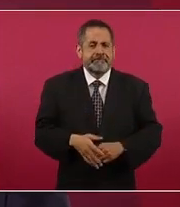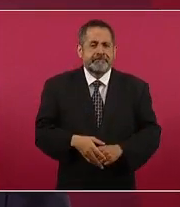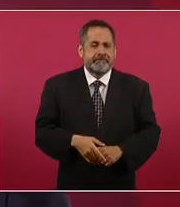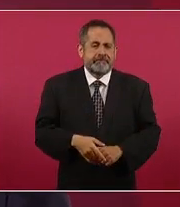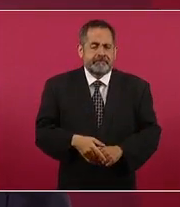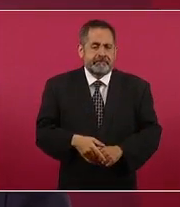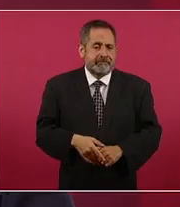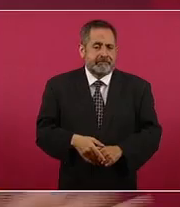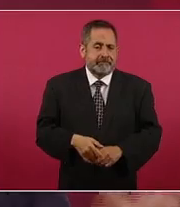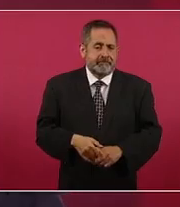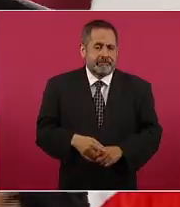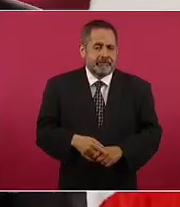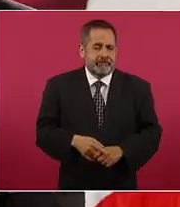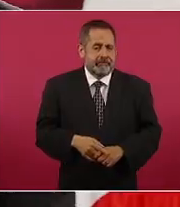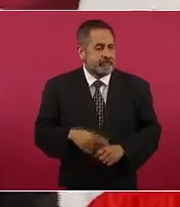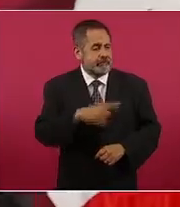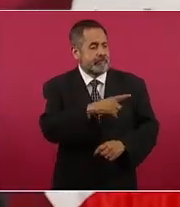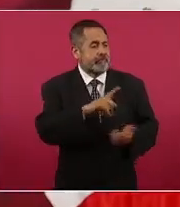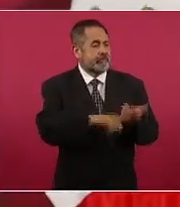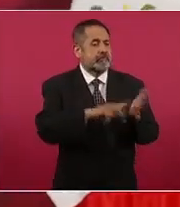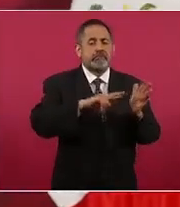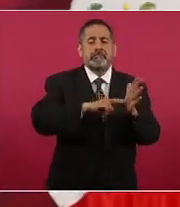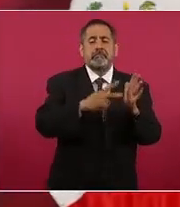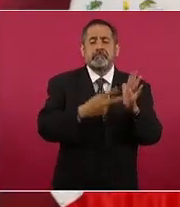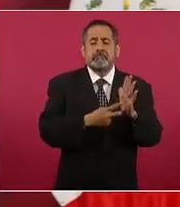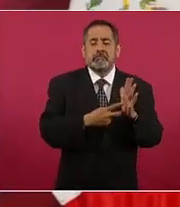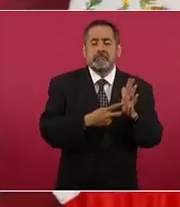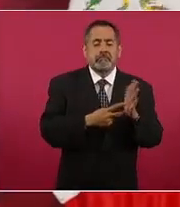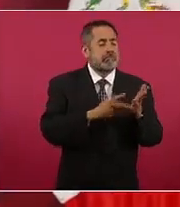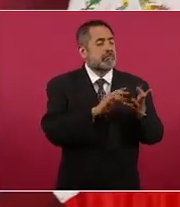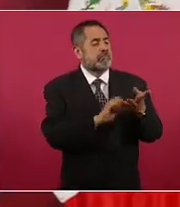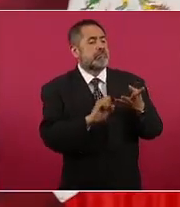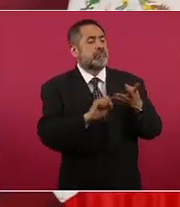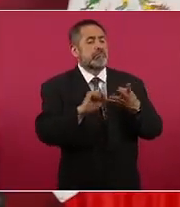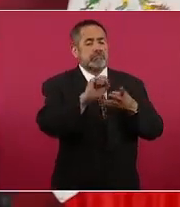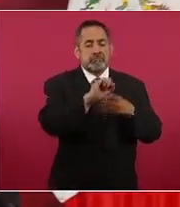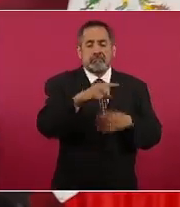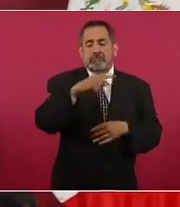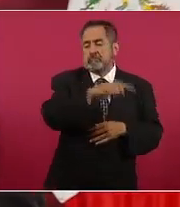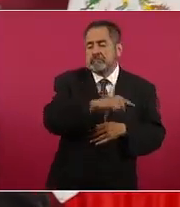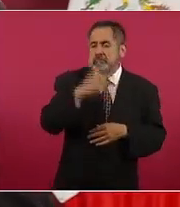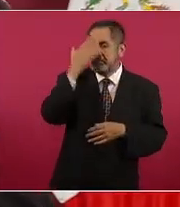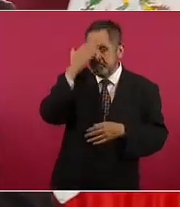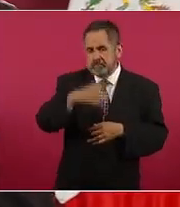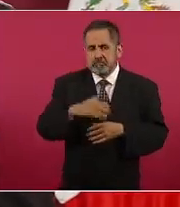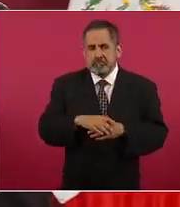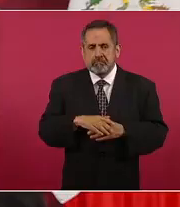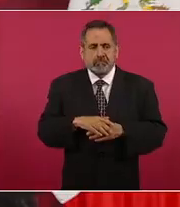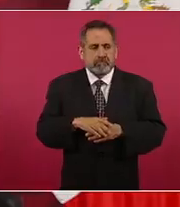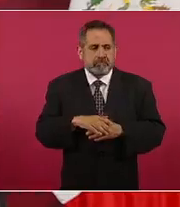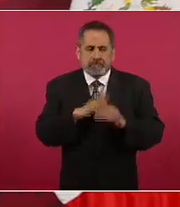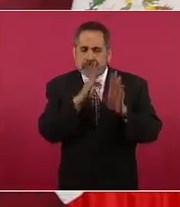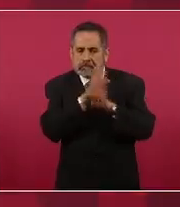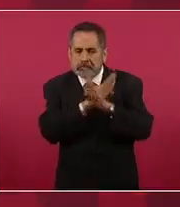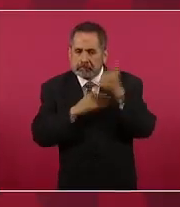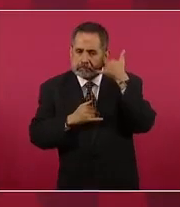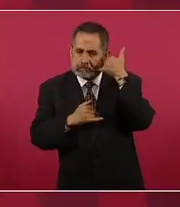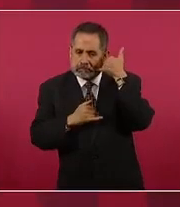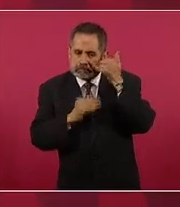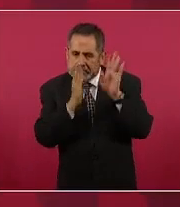un ingeniero que lo que sabía era intervenir teléfonos